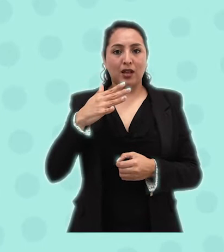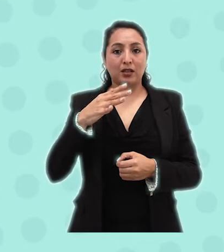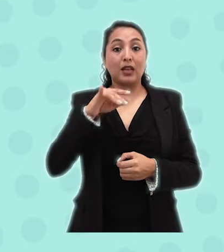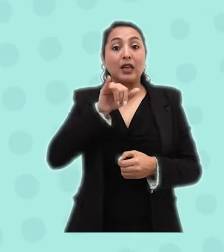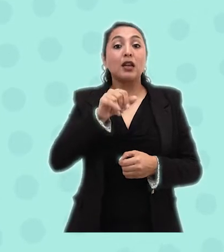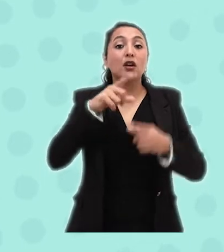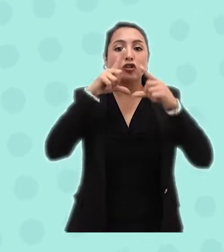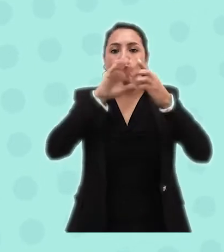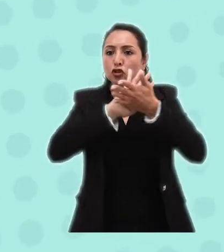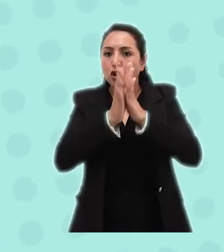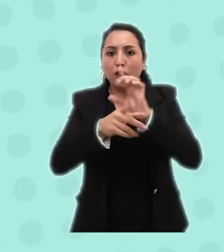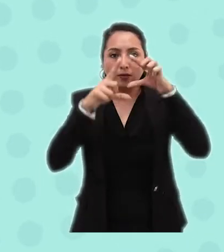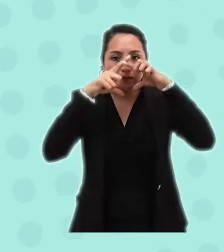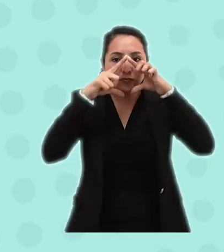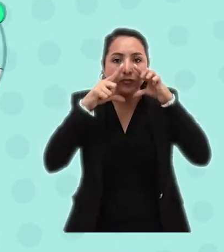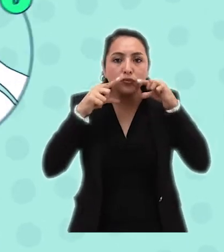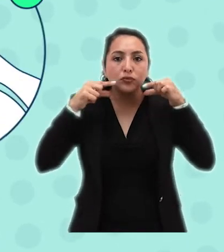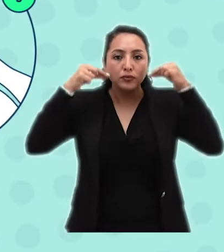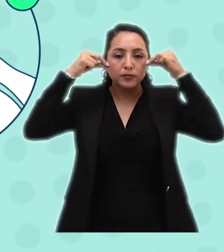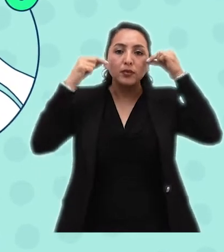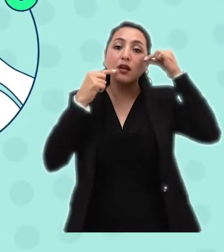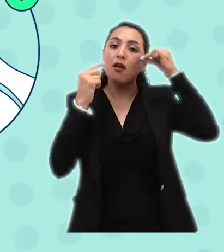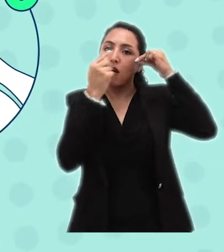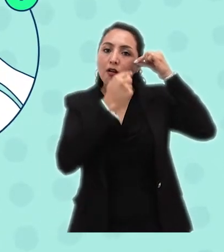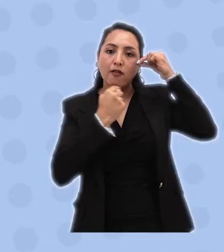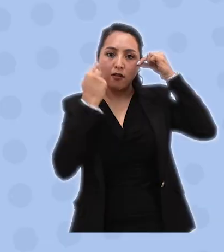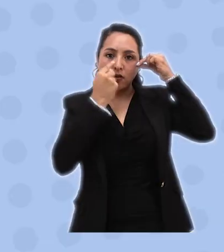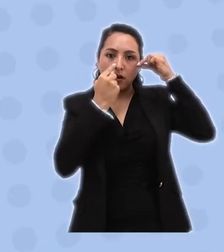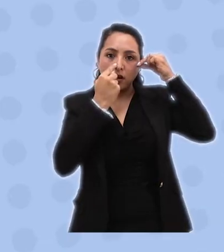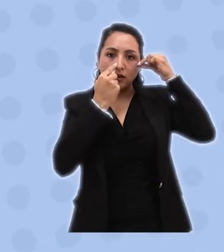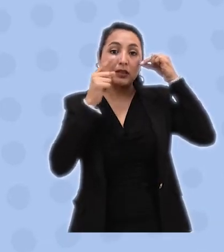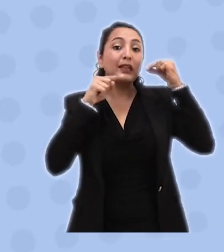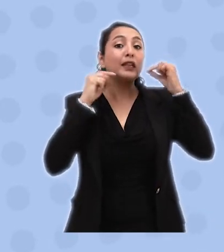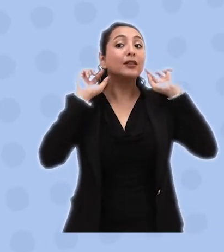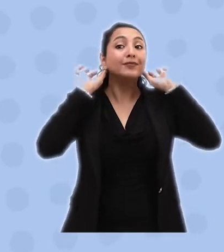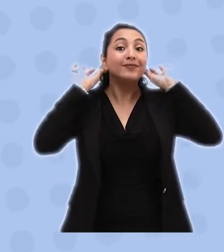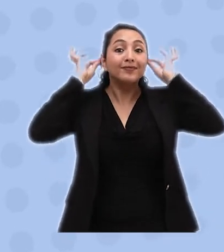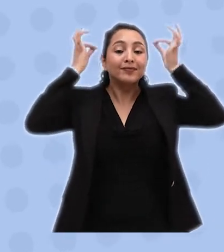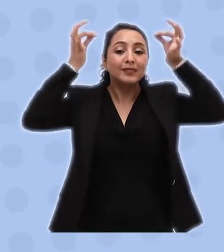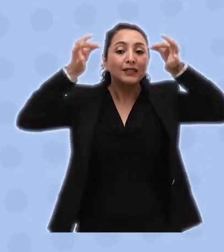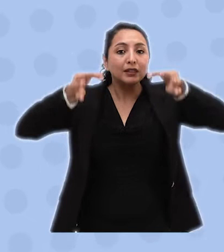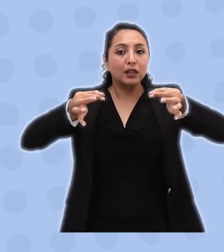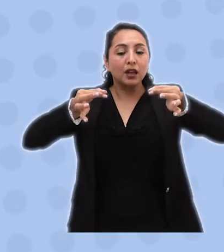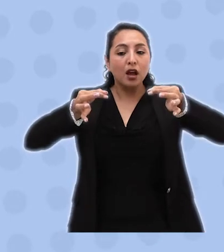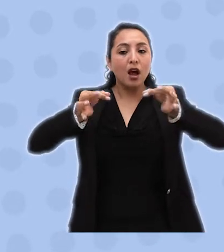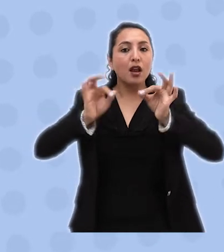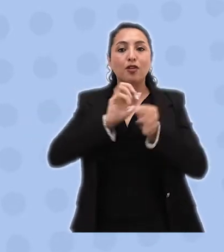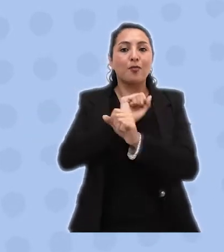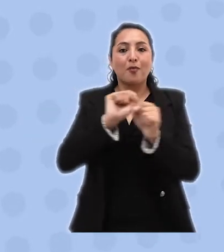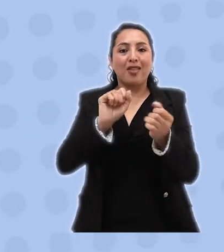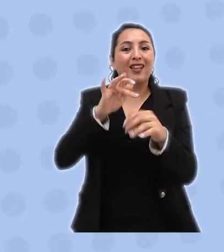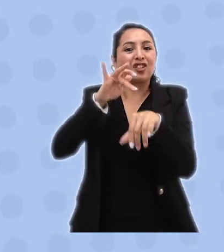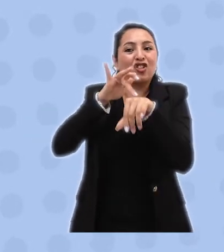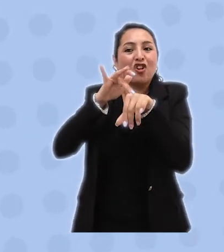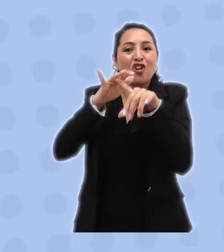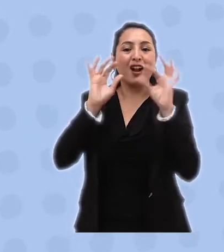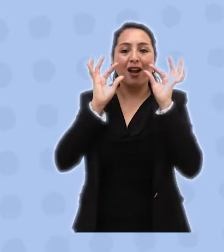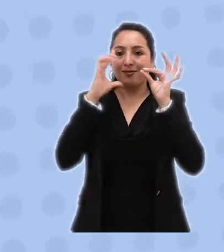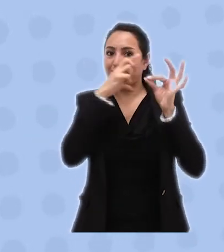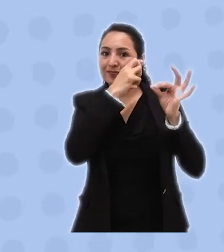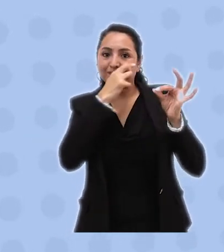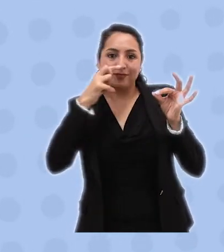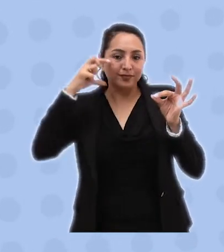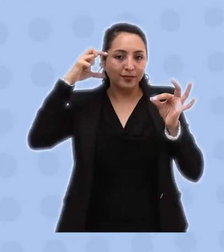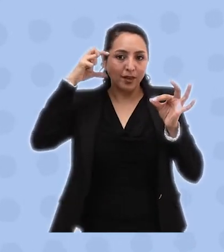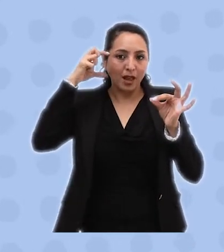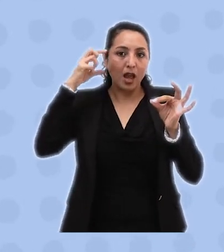y siempre debe cubrir completamente la nariz y boca. Debemos retirarla desde los elásticos, evitando que nuestras manos toquen la